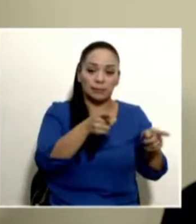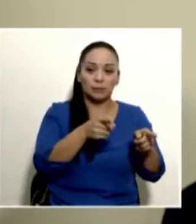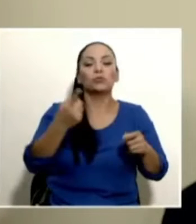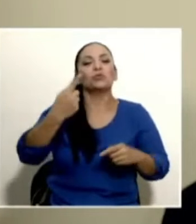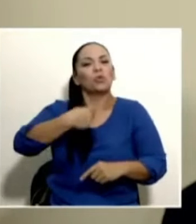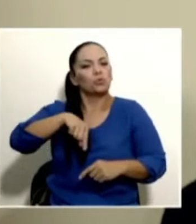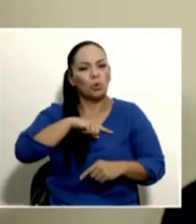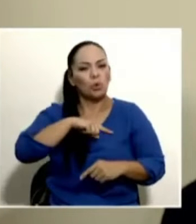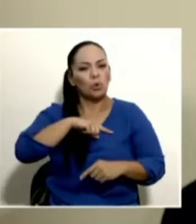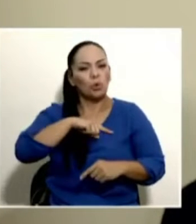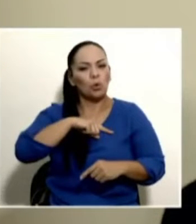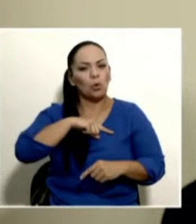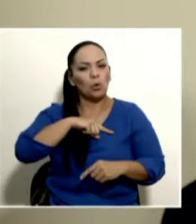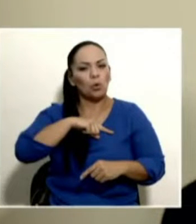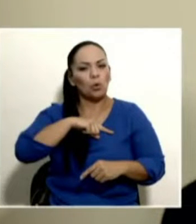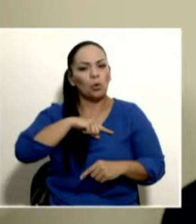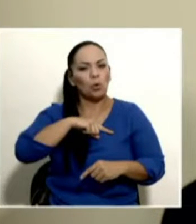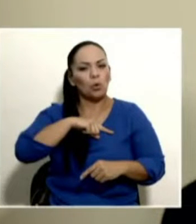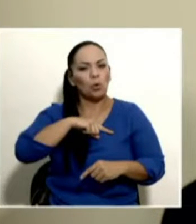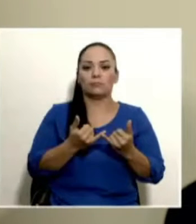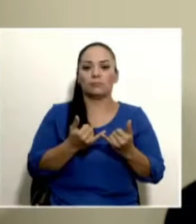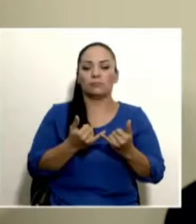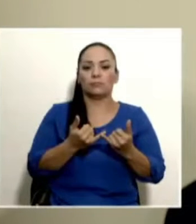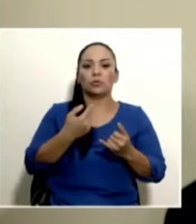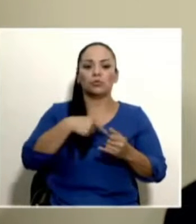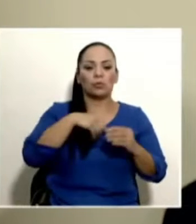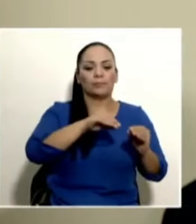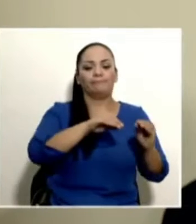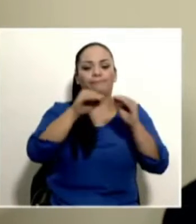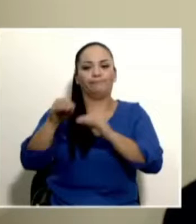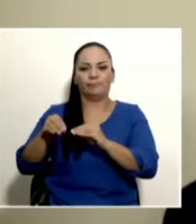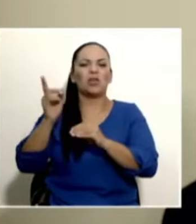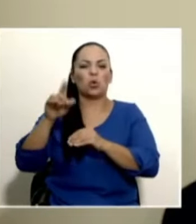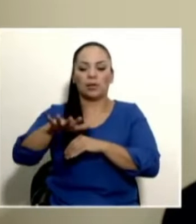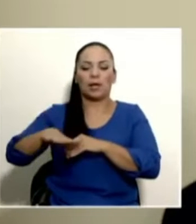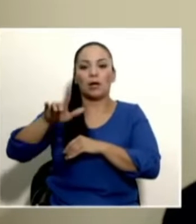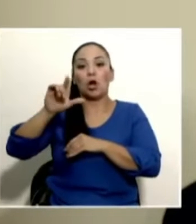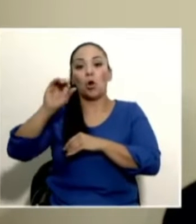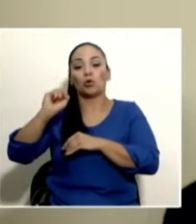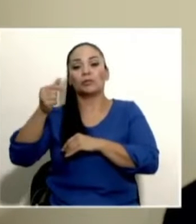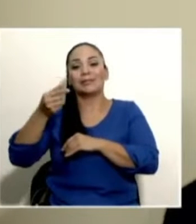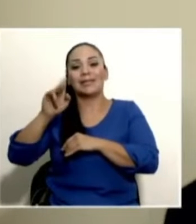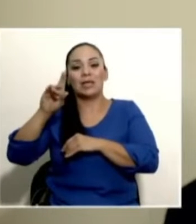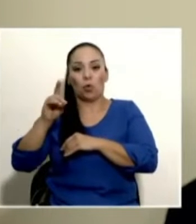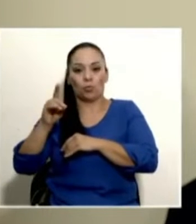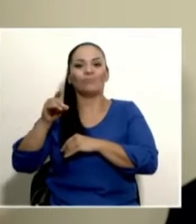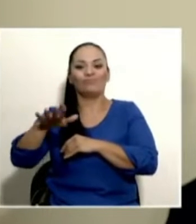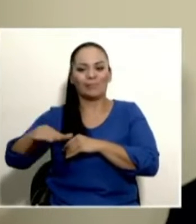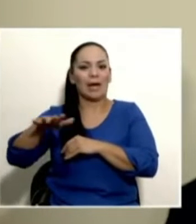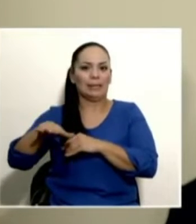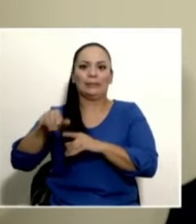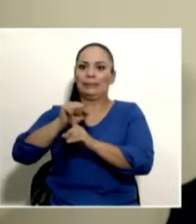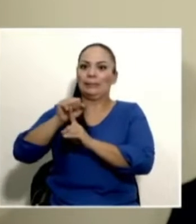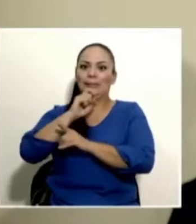estamos trasladando a vivir a los Guido para apoyar la misión